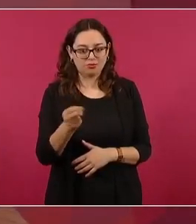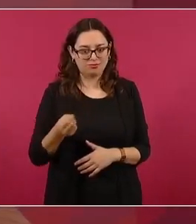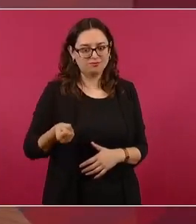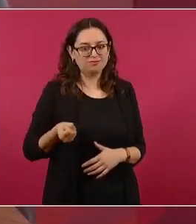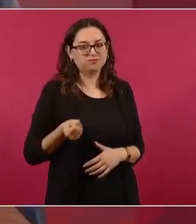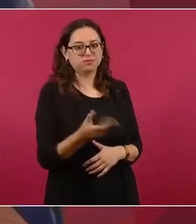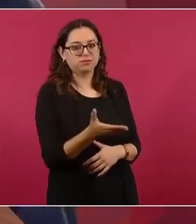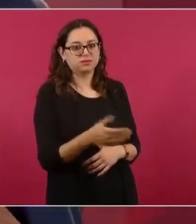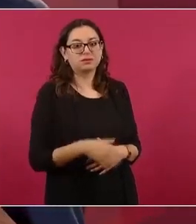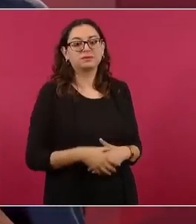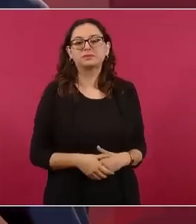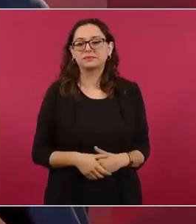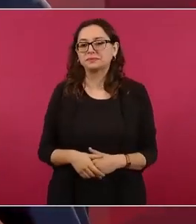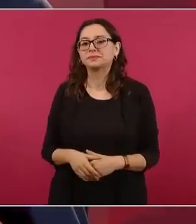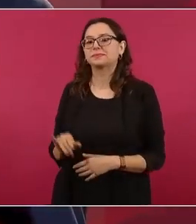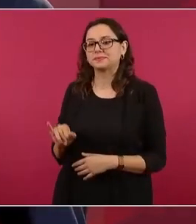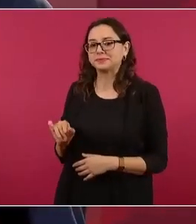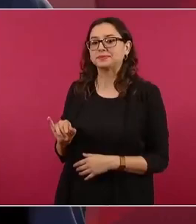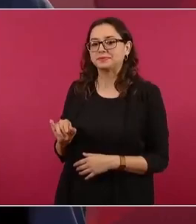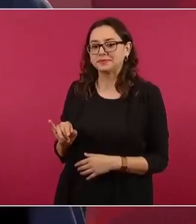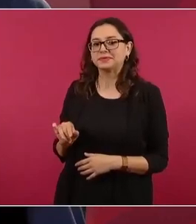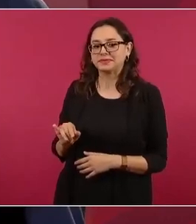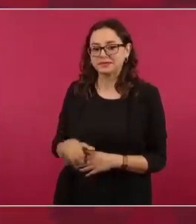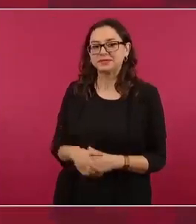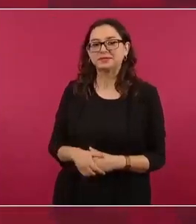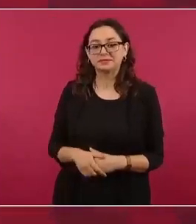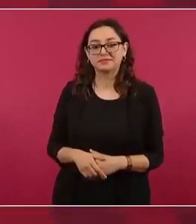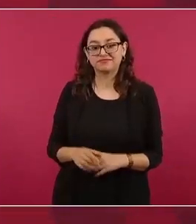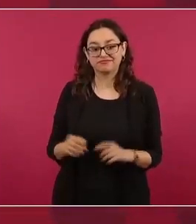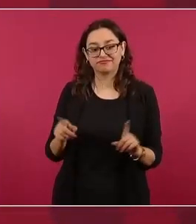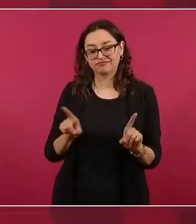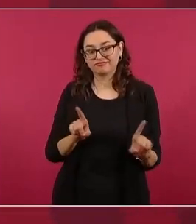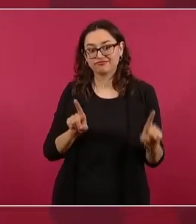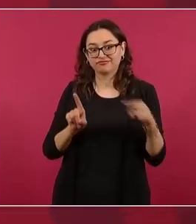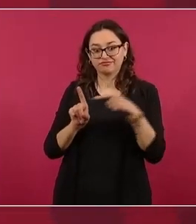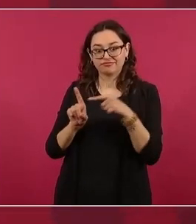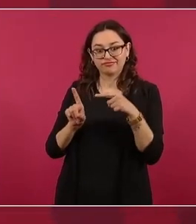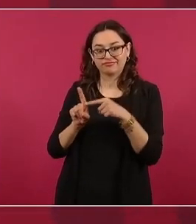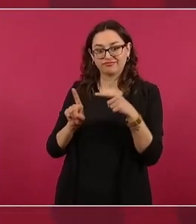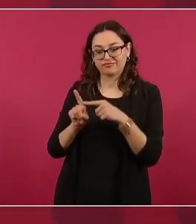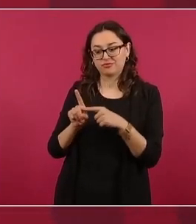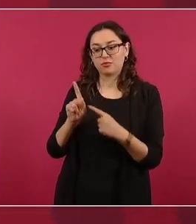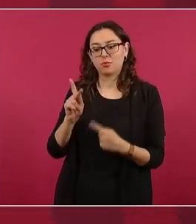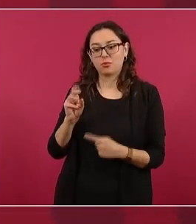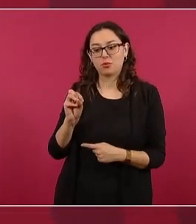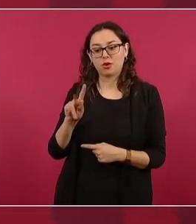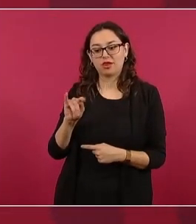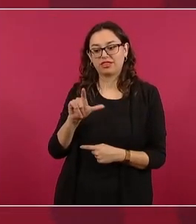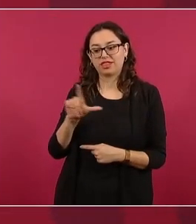y esta es mi corcholata favorita señalando a López Portillo